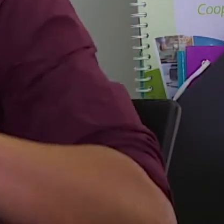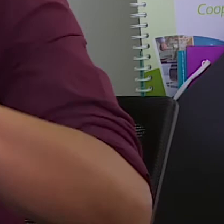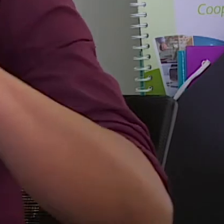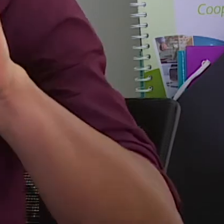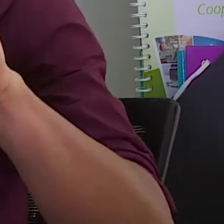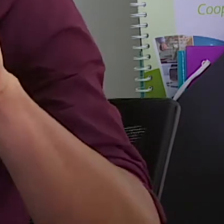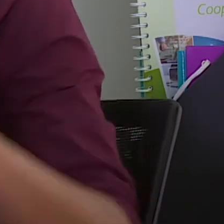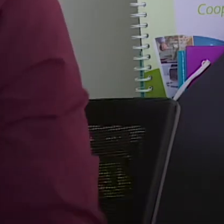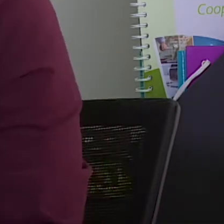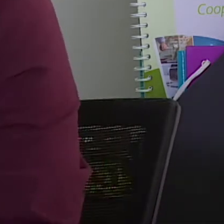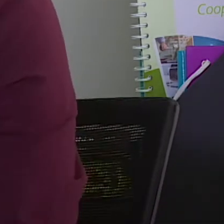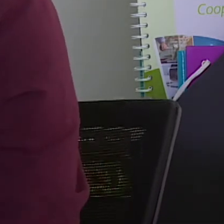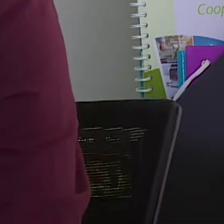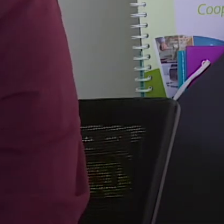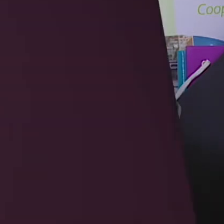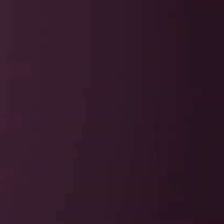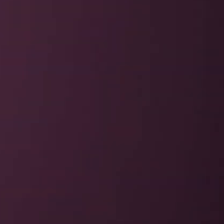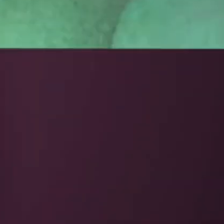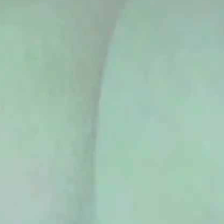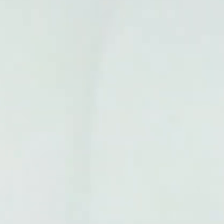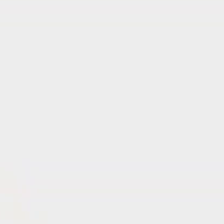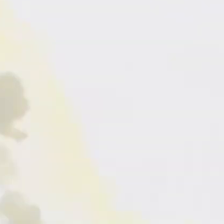Miremos la nota que hemos preparado